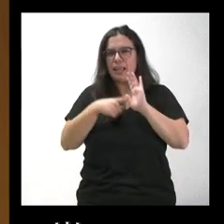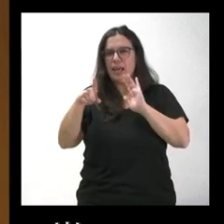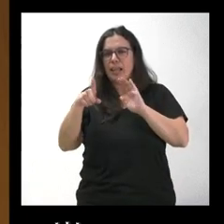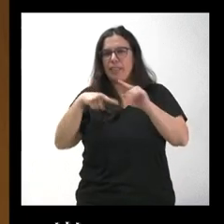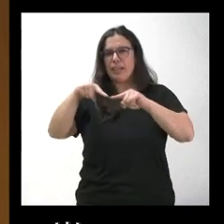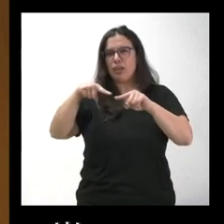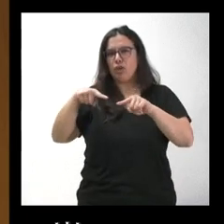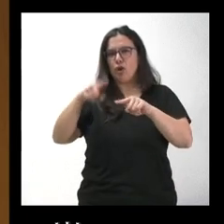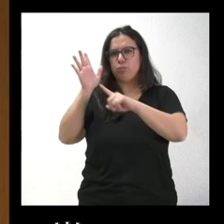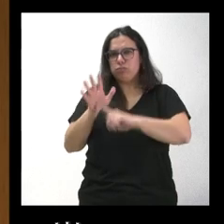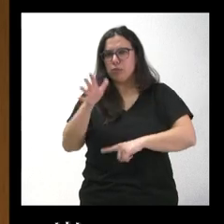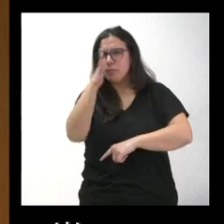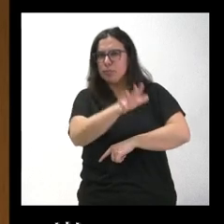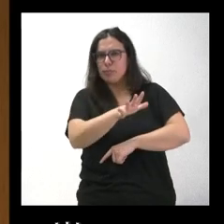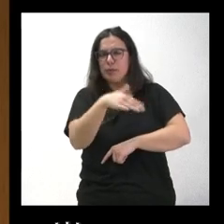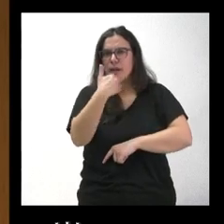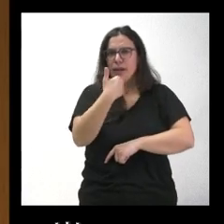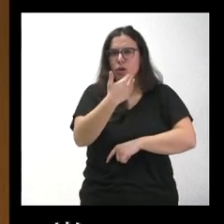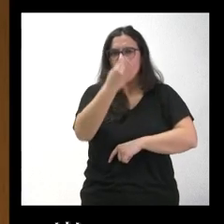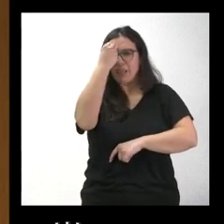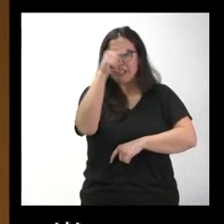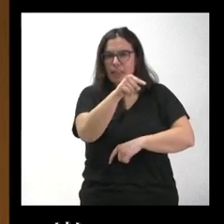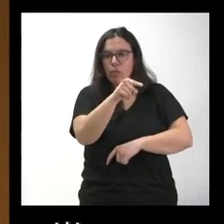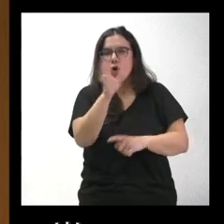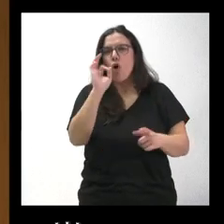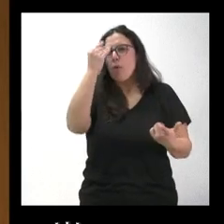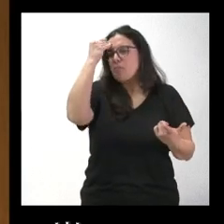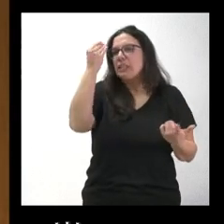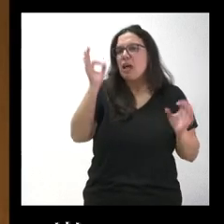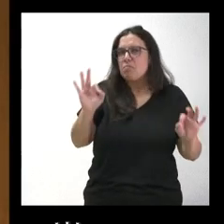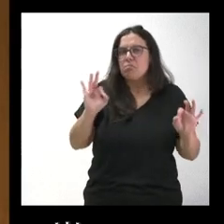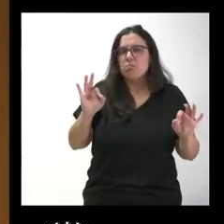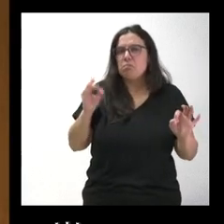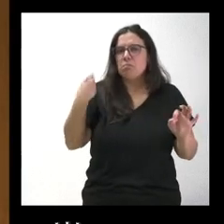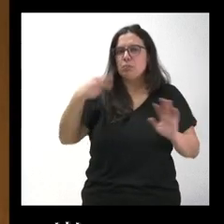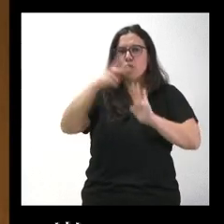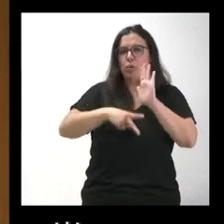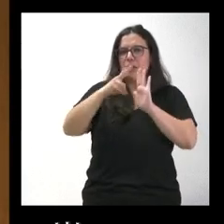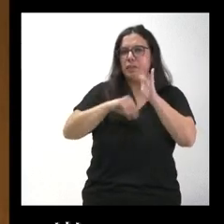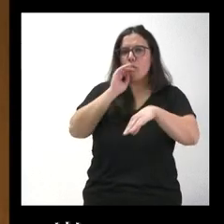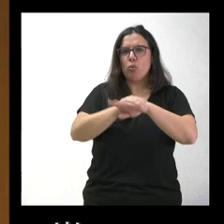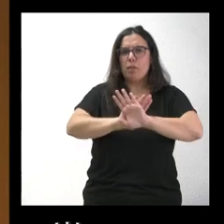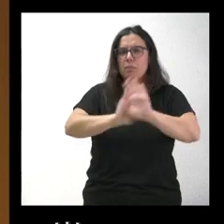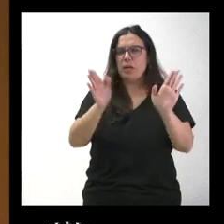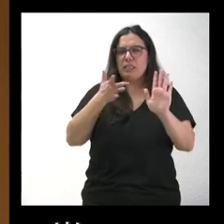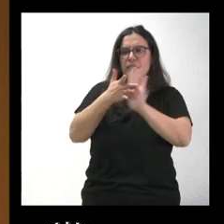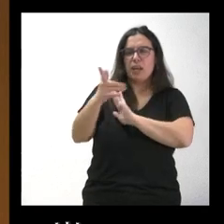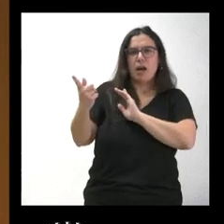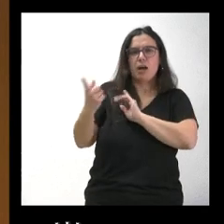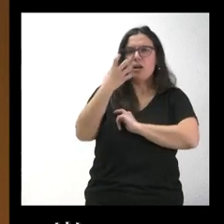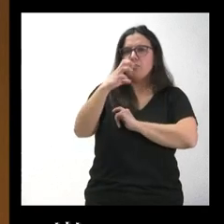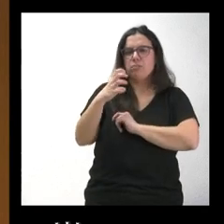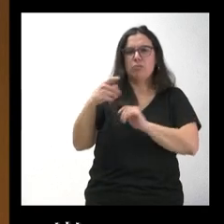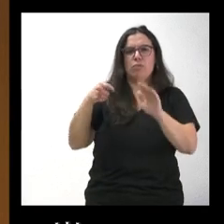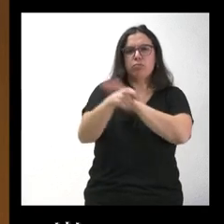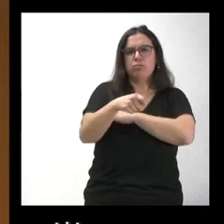y si lo tienen planteado así o entienden que se ajusta a lo que plantea la normativa y, por tanto, no cabría opción a recurso